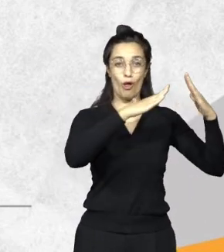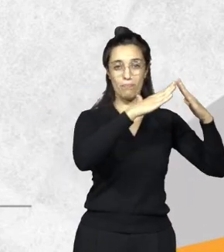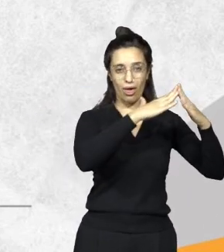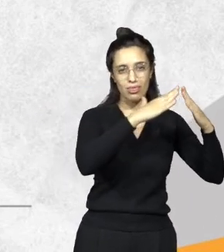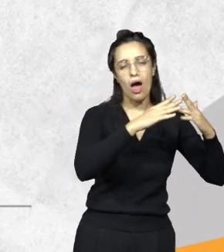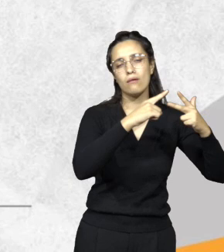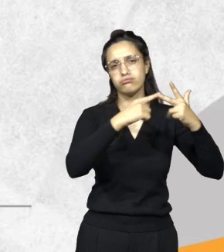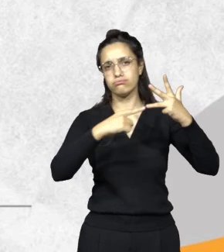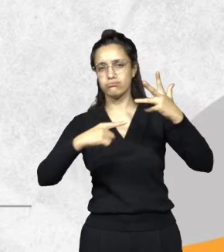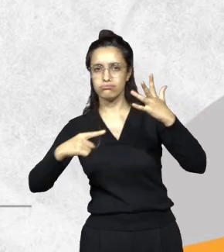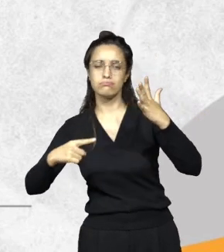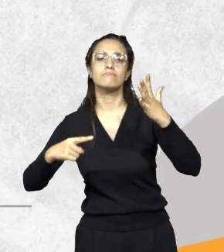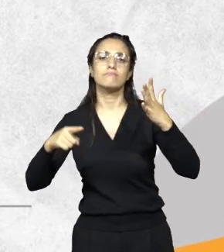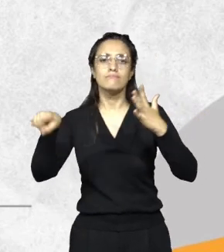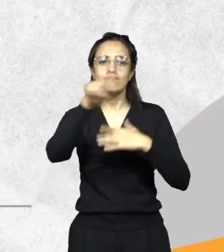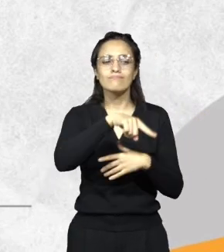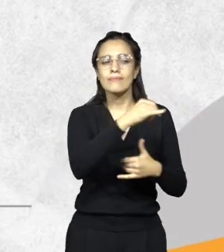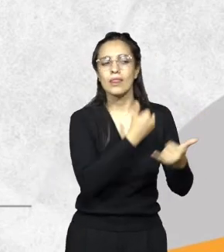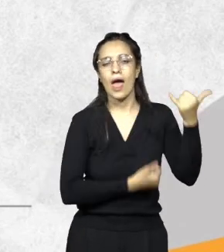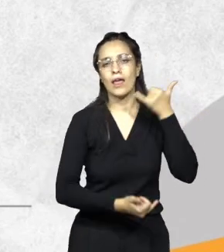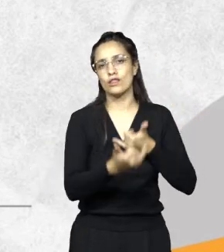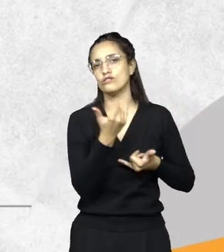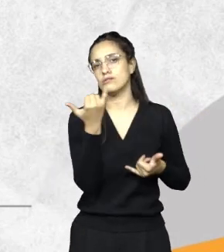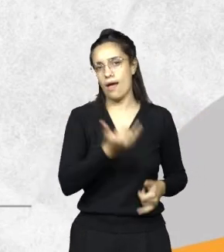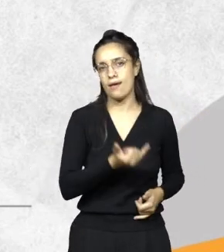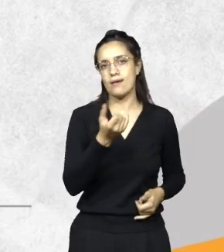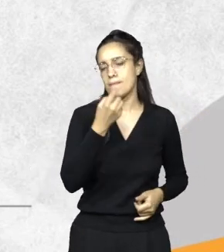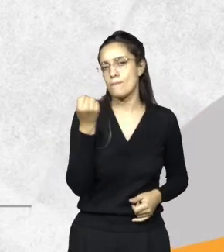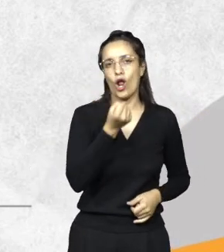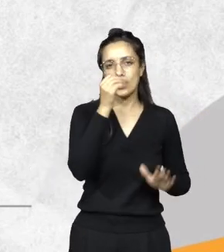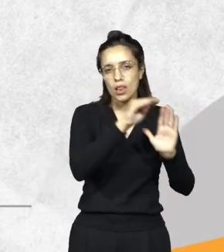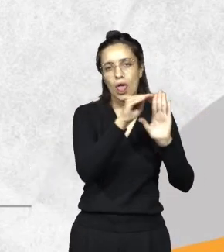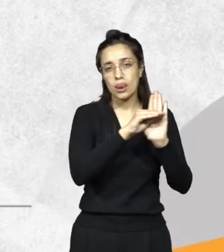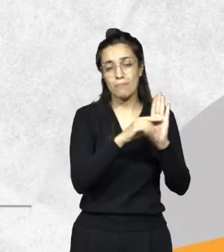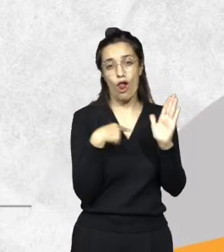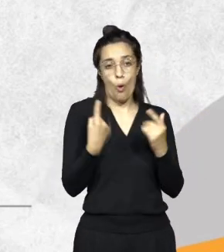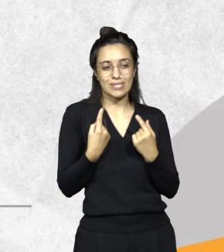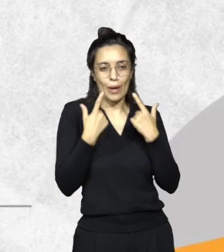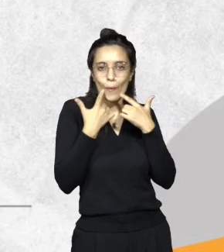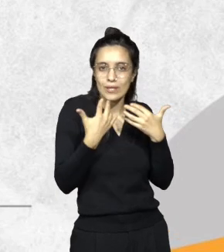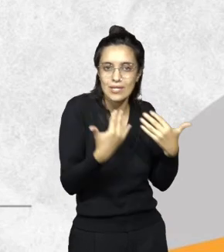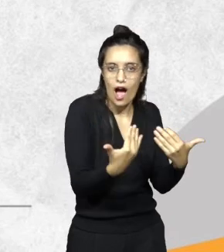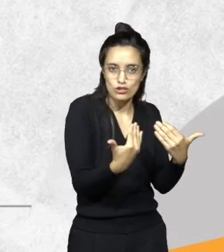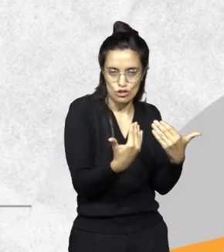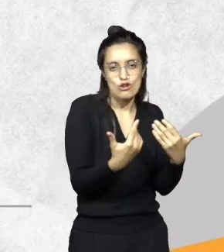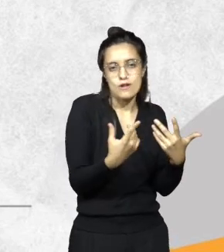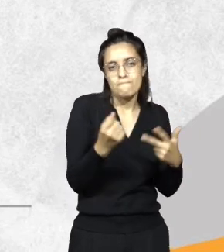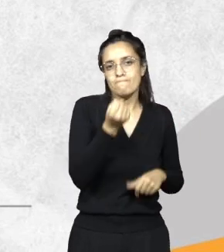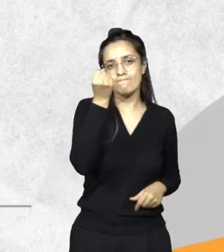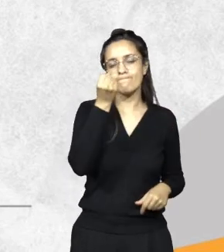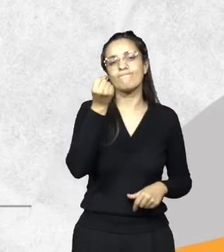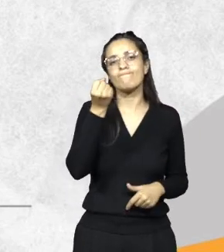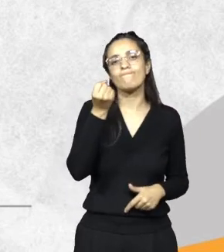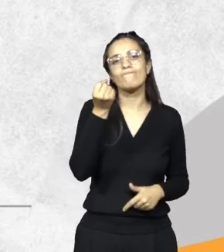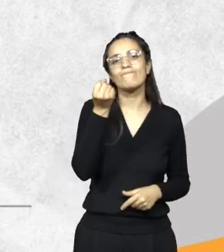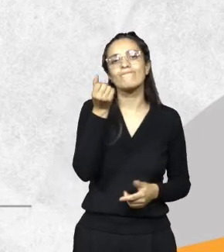o reparticiones que otorgan datos que nos sirven mucho para la investigación sumarial. ¿Por qué? Porque es importante garantizar la